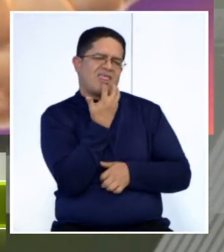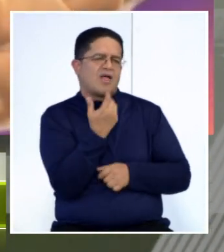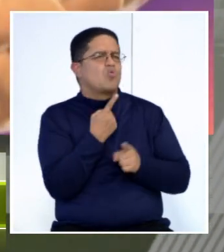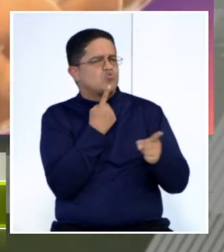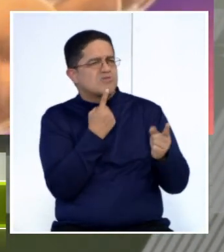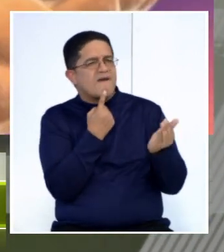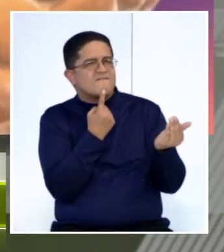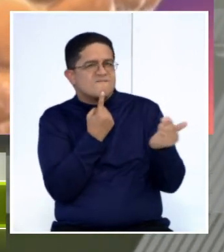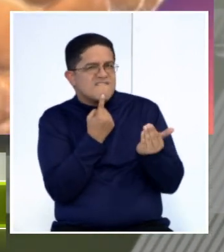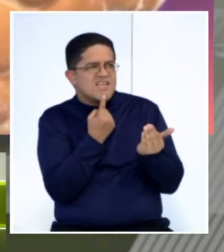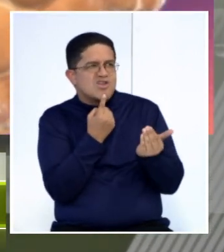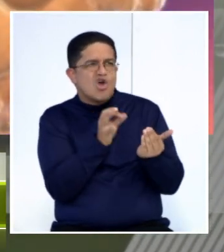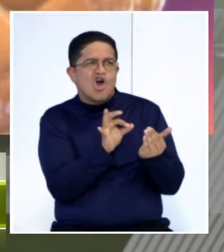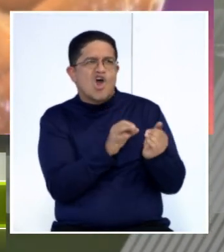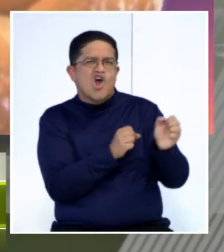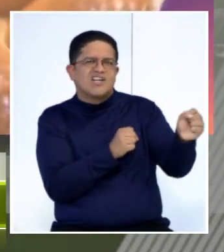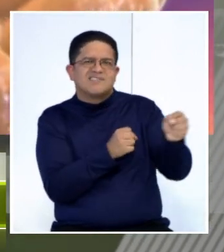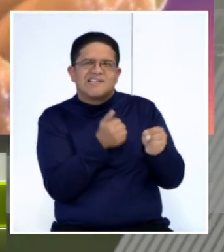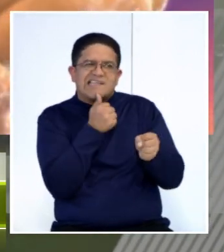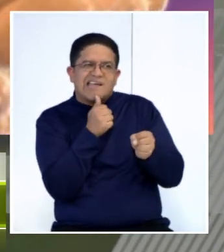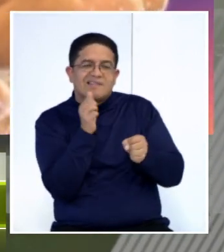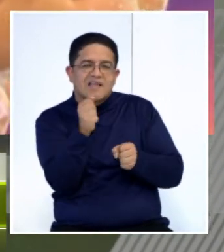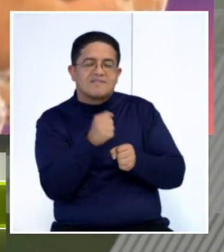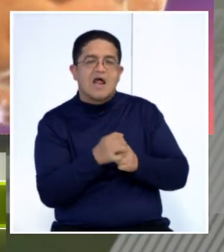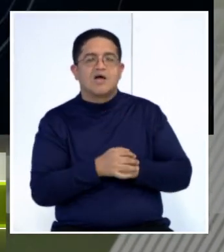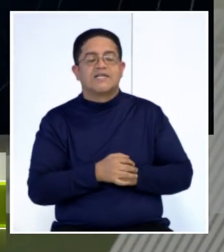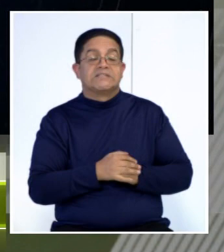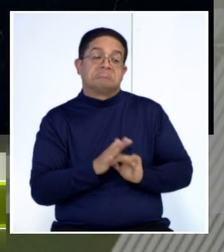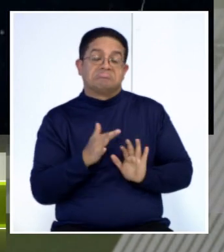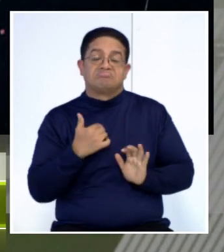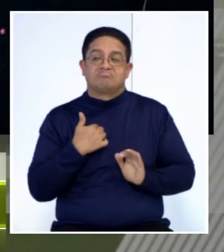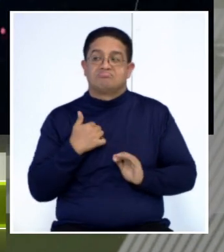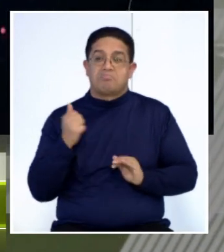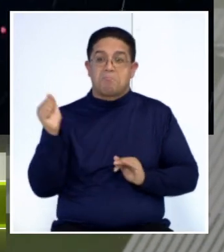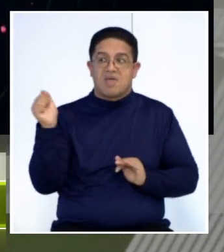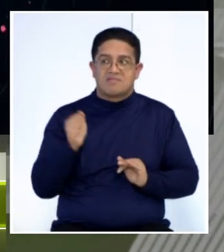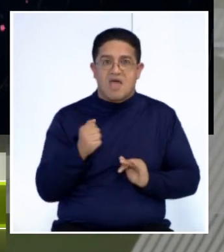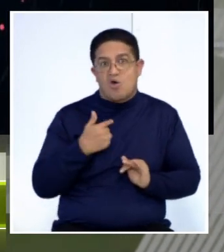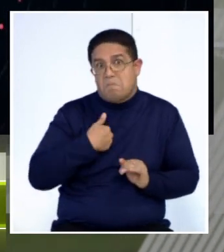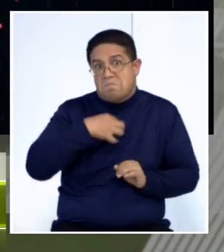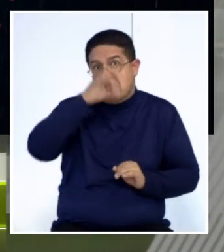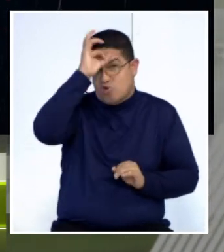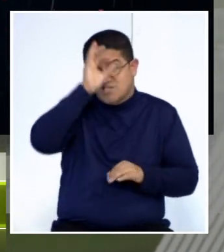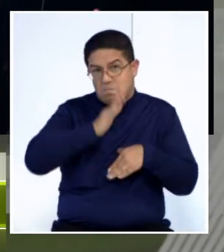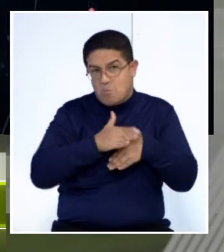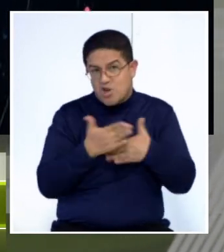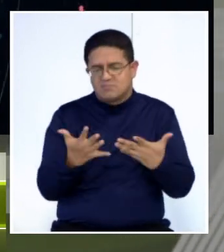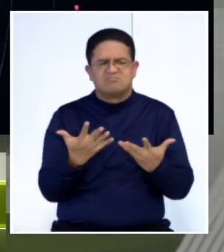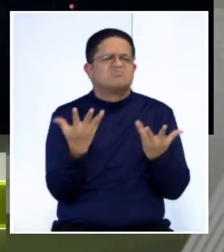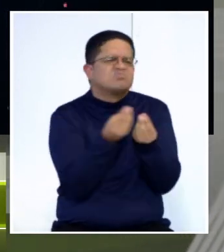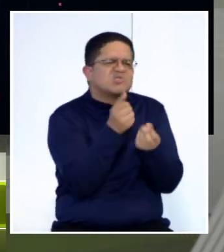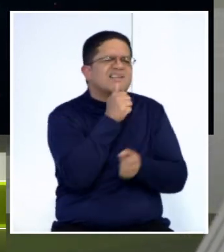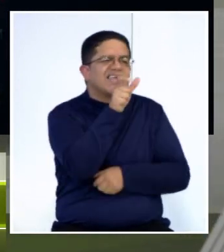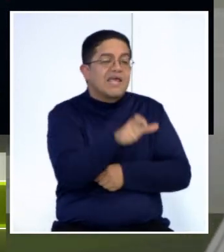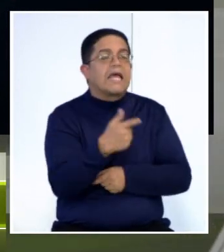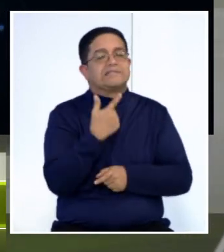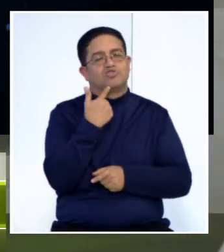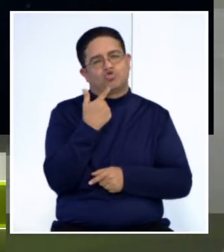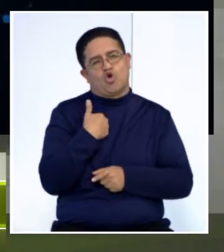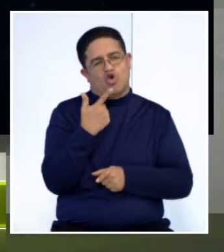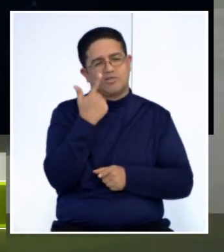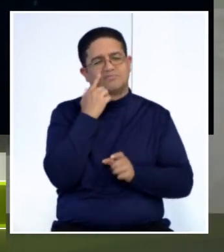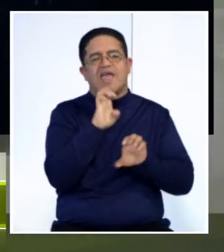¿usted vino o lo trajeron? Entonces la mayoría me dice, bueno, no, doctora, a me trajeron, yo no sé por qué me trajeron. bueno, ¿y con quiénes estás? Porque eso me permite evaluar también